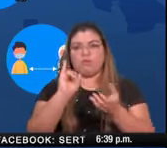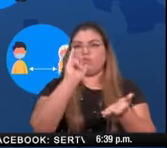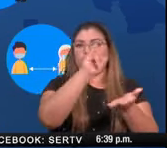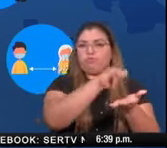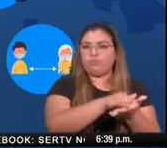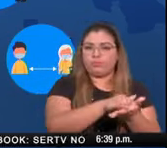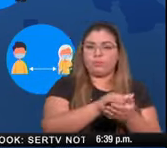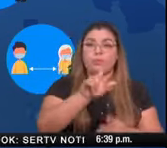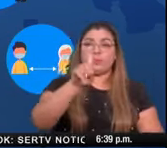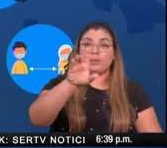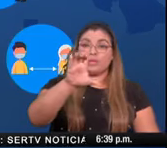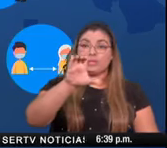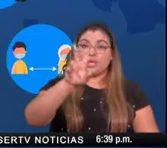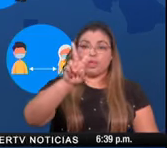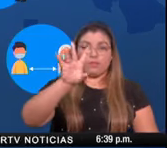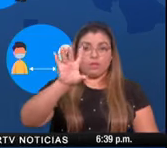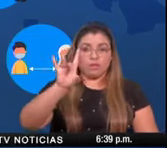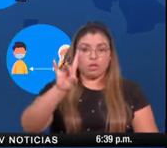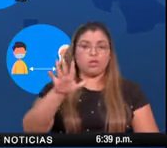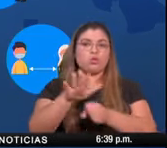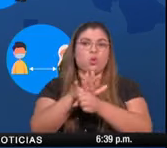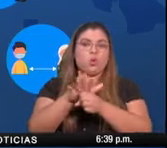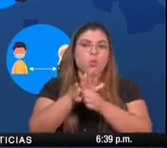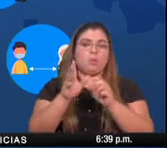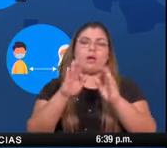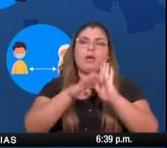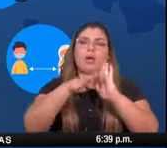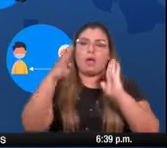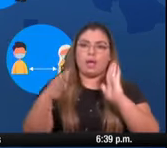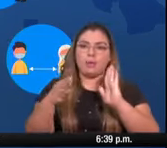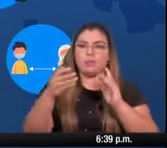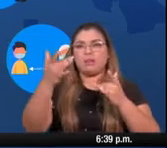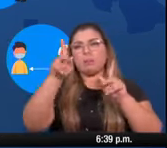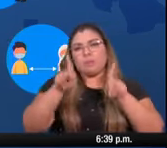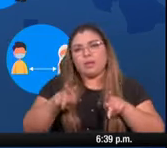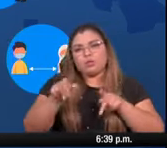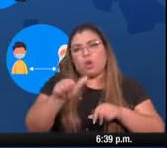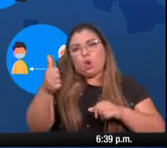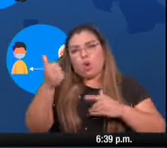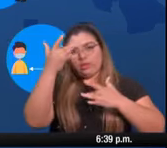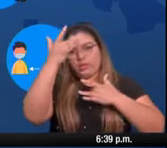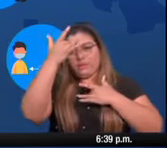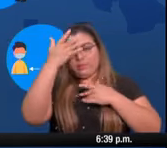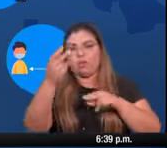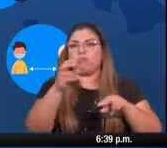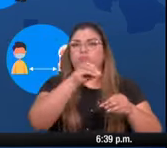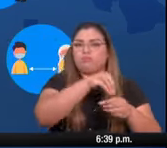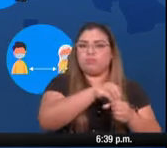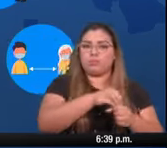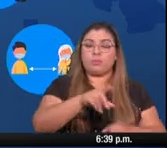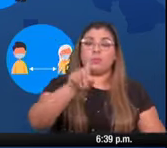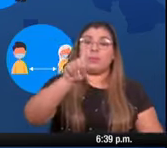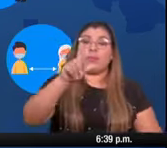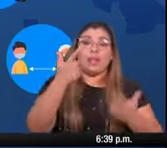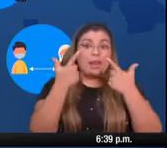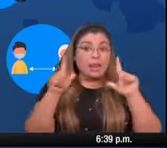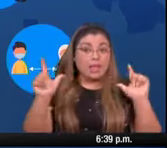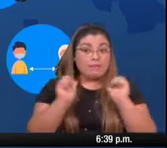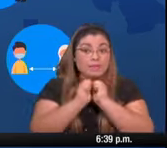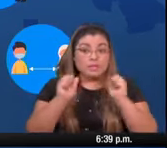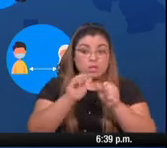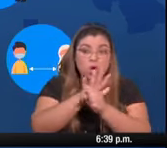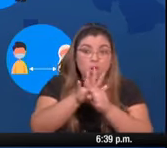128 están ocupadas por pacientes con otras causas y patologías y 108 están disponibles